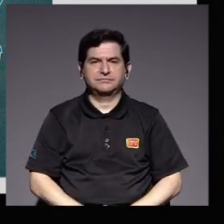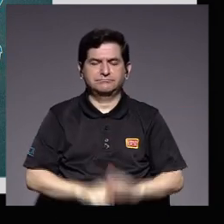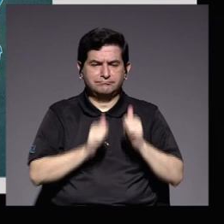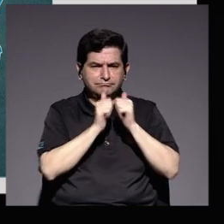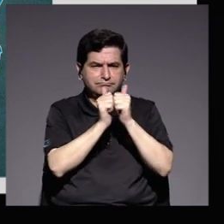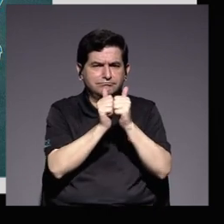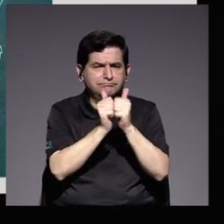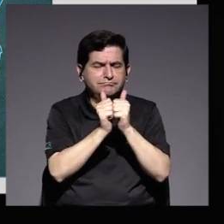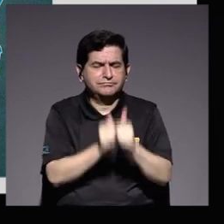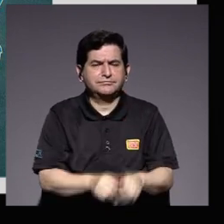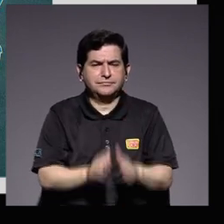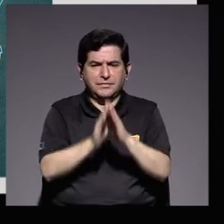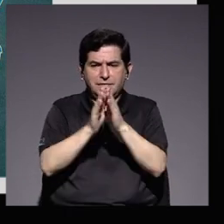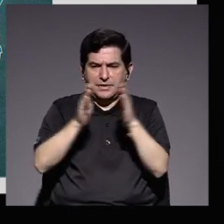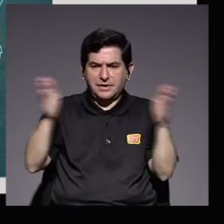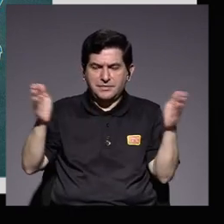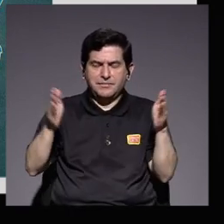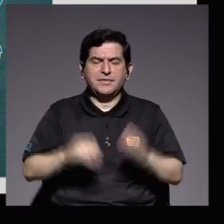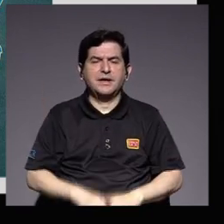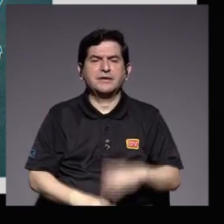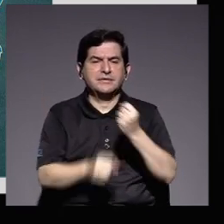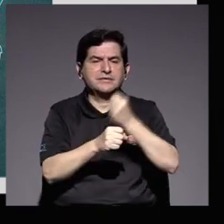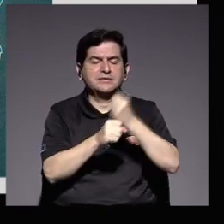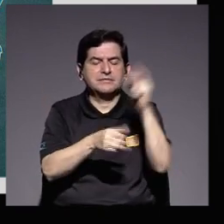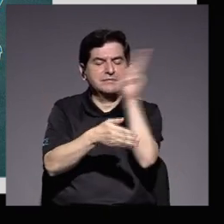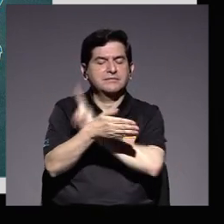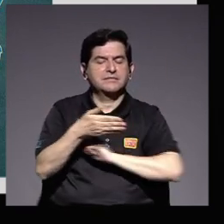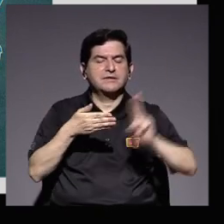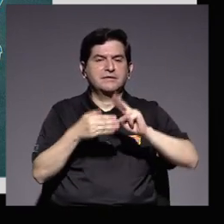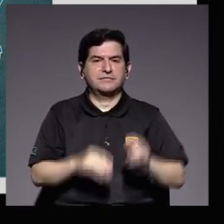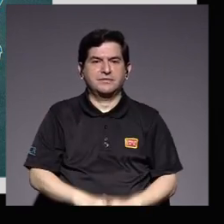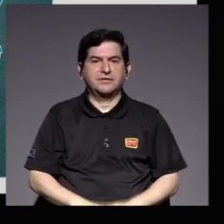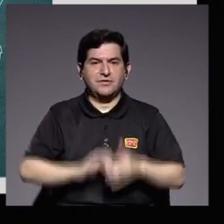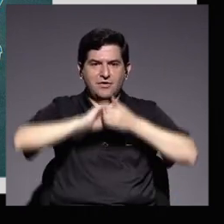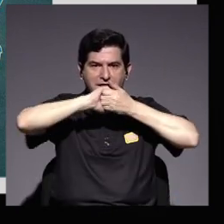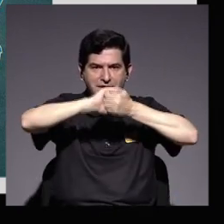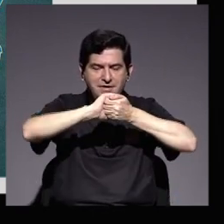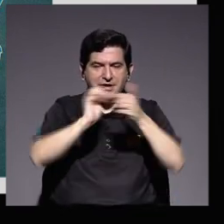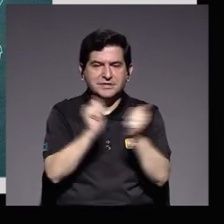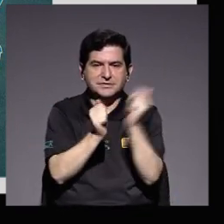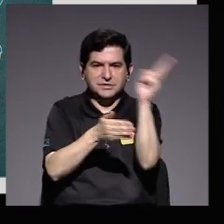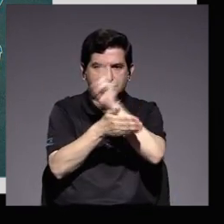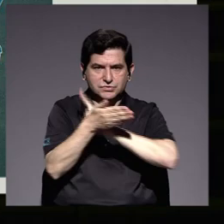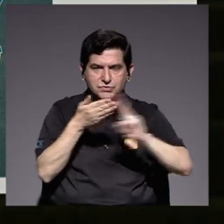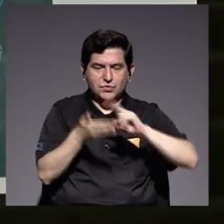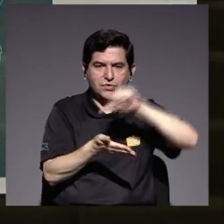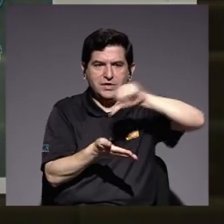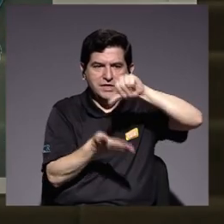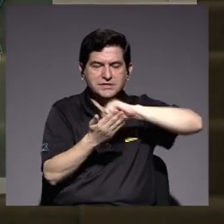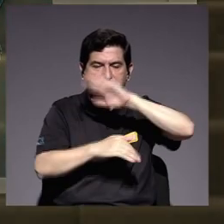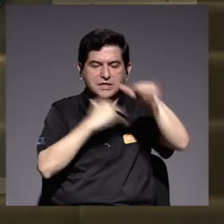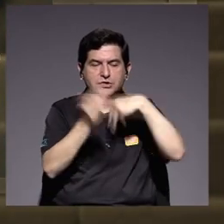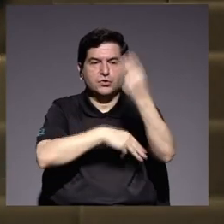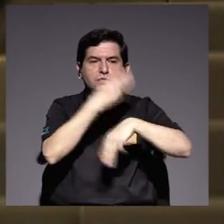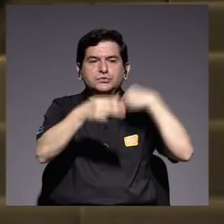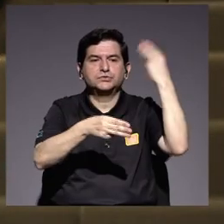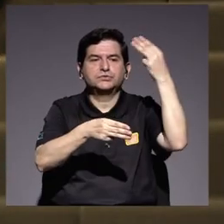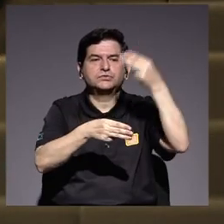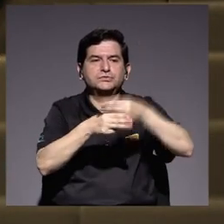acompañadas por la expansión del quehacer universitario mediante alianzas con universidades y centros de todo el mundo